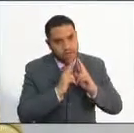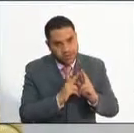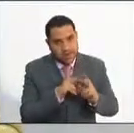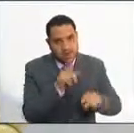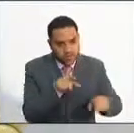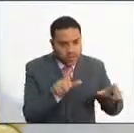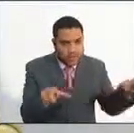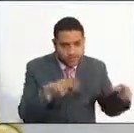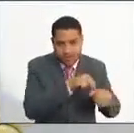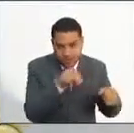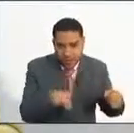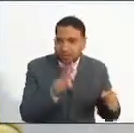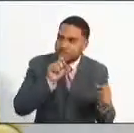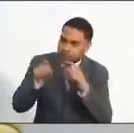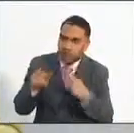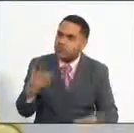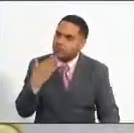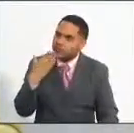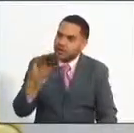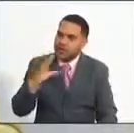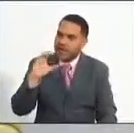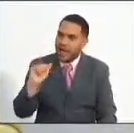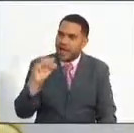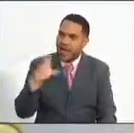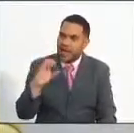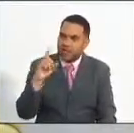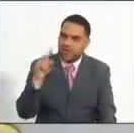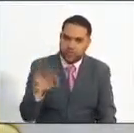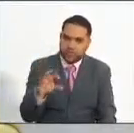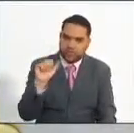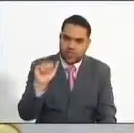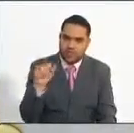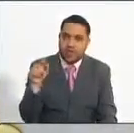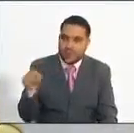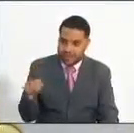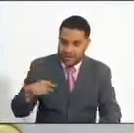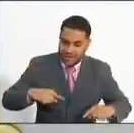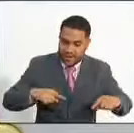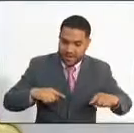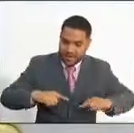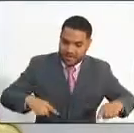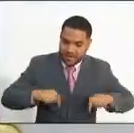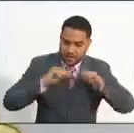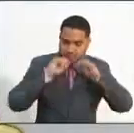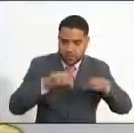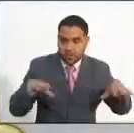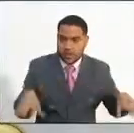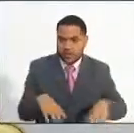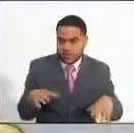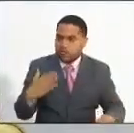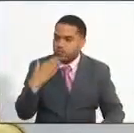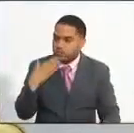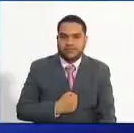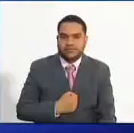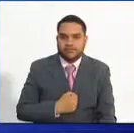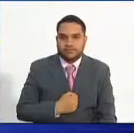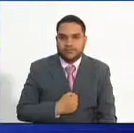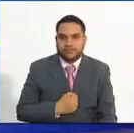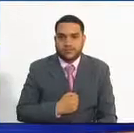ciudadanos. Comisionado Acosta, muchas gracias por estar con nosotros en Administración Pública, en Acción, por habernos acompañado.